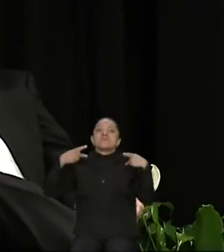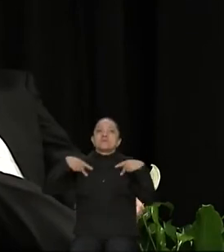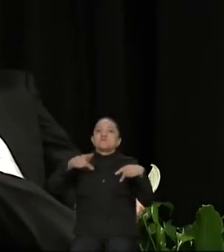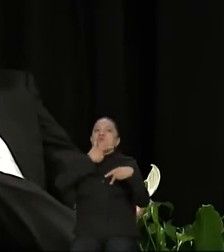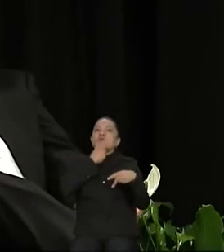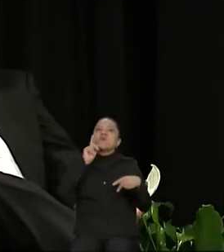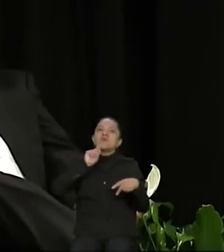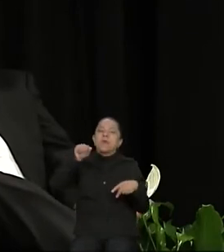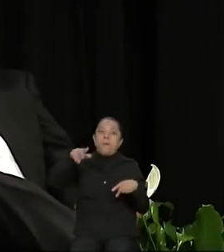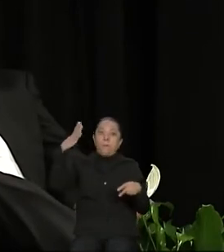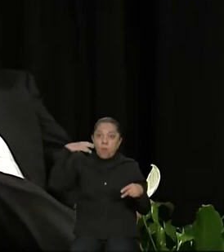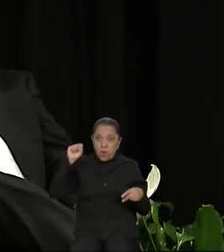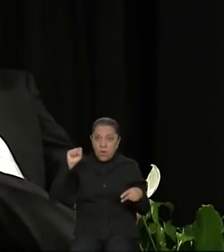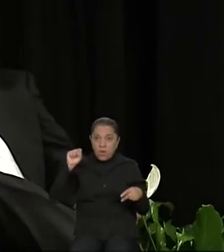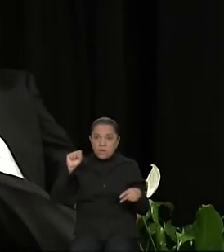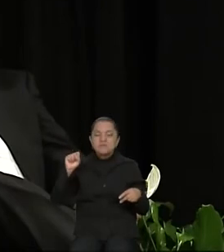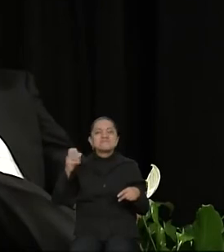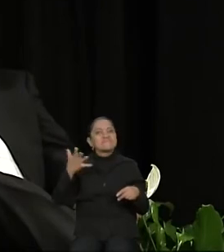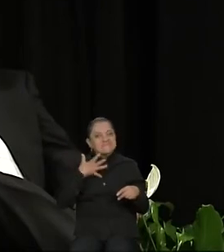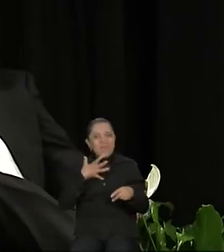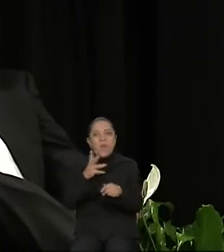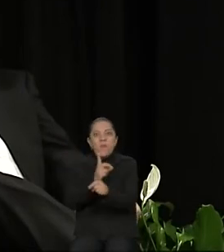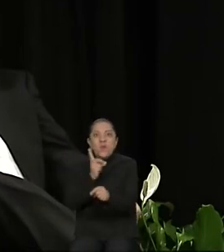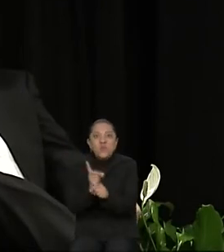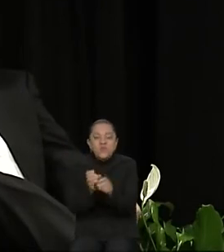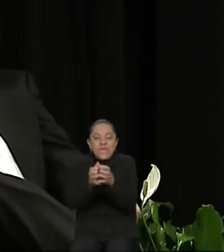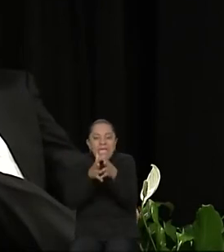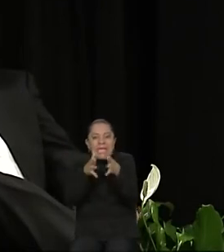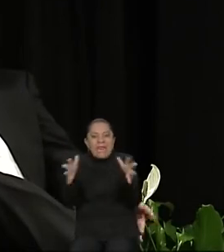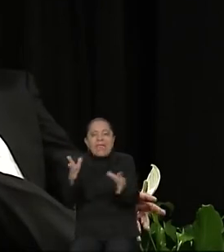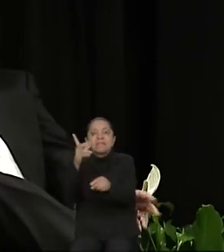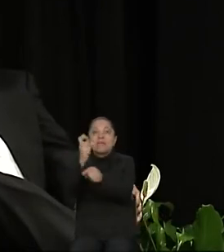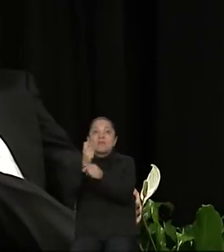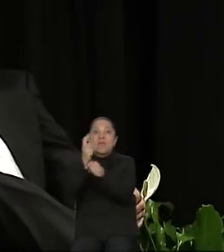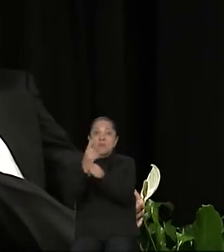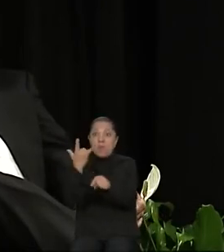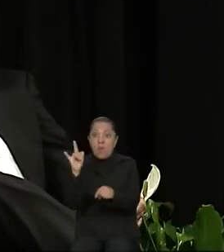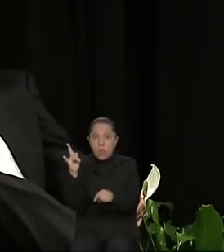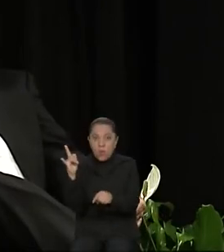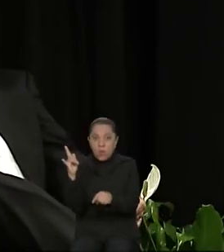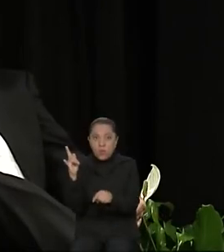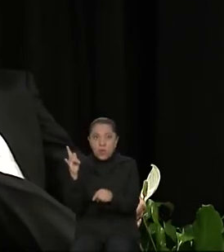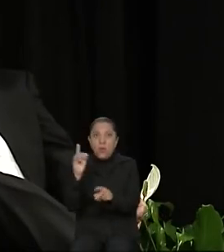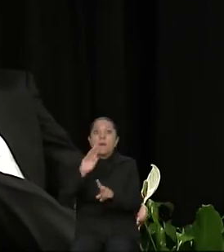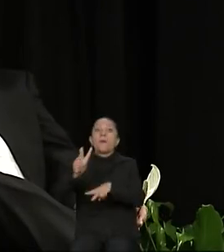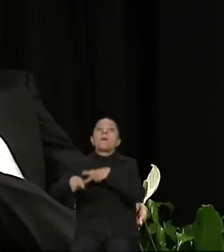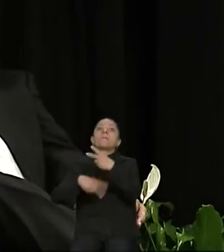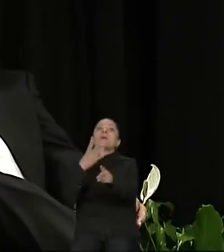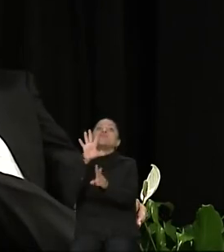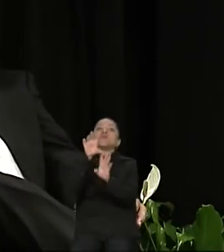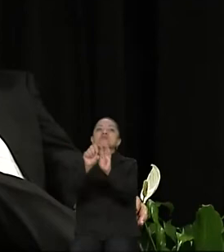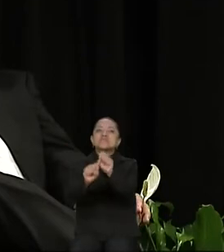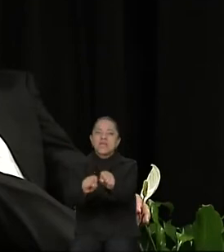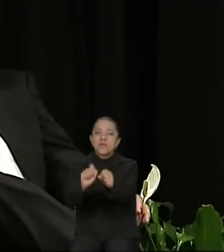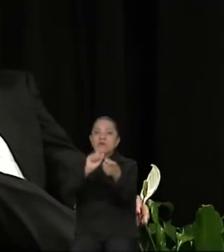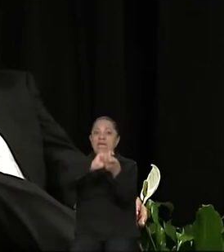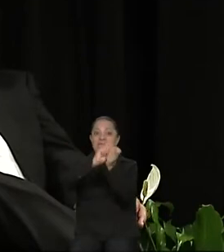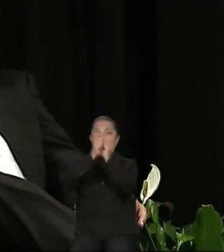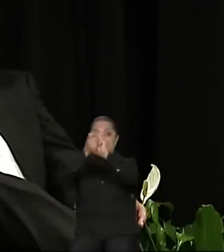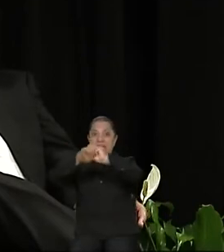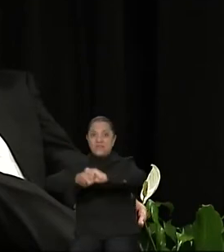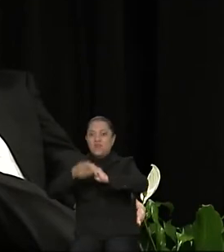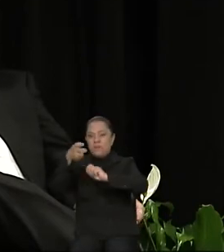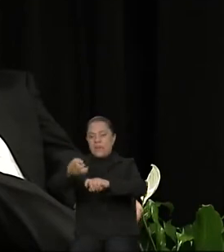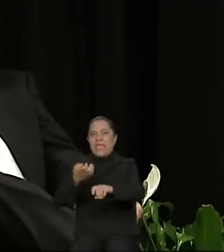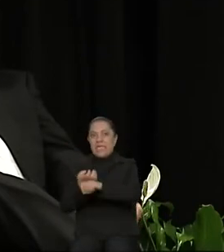Tenemos una gran oportunidad. El primero de julio vamos a lograr transformar este Estado y